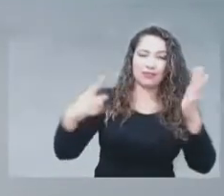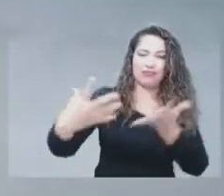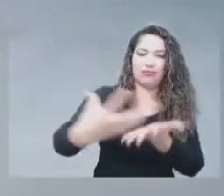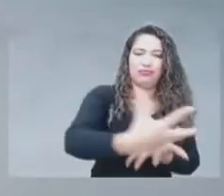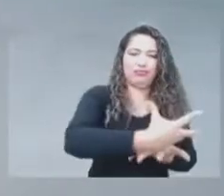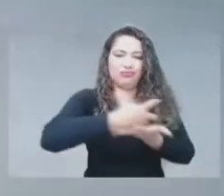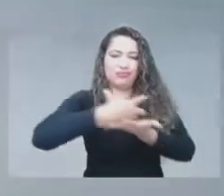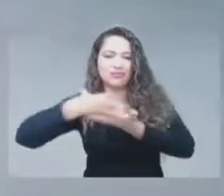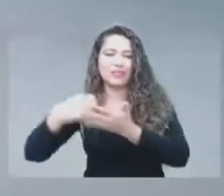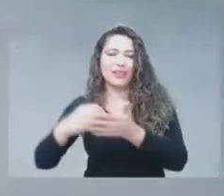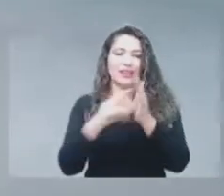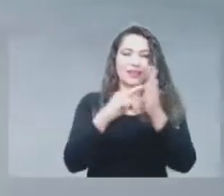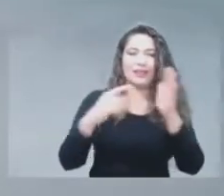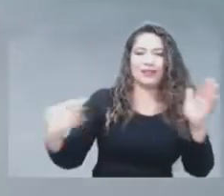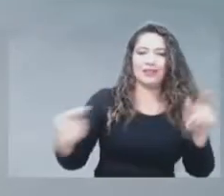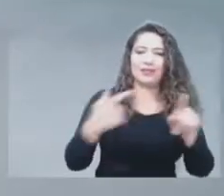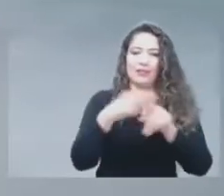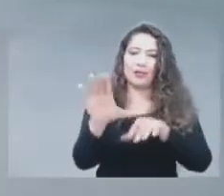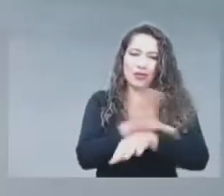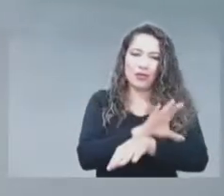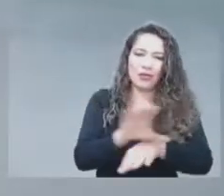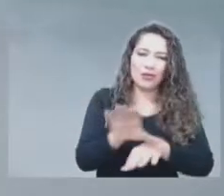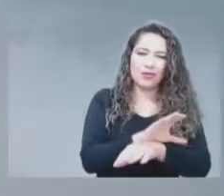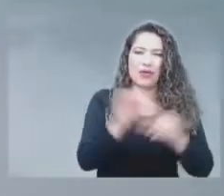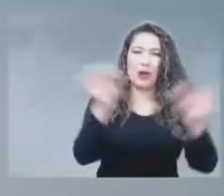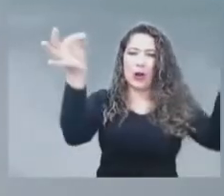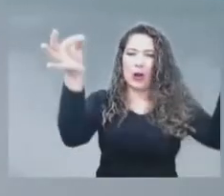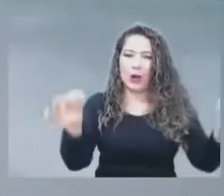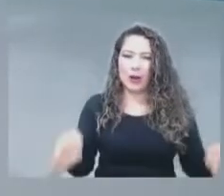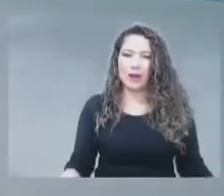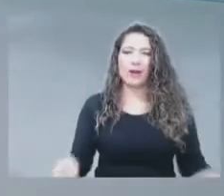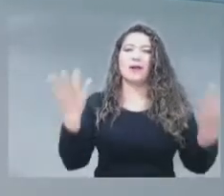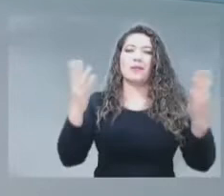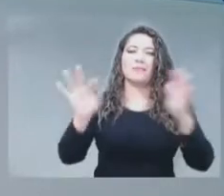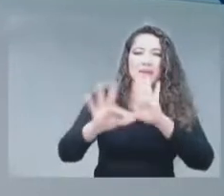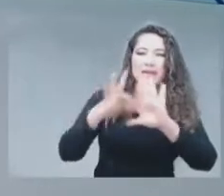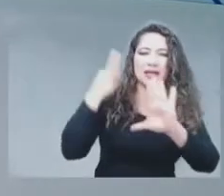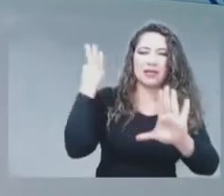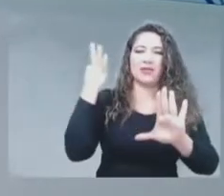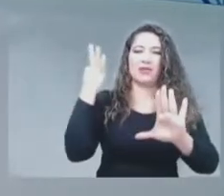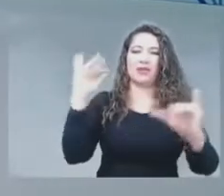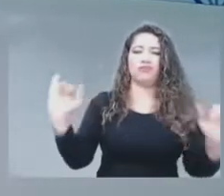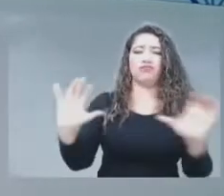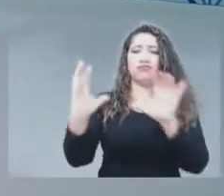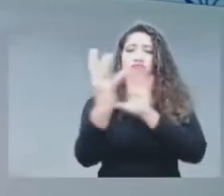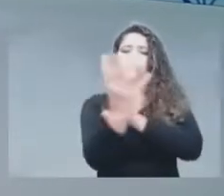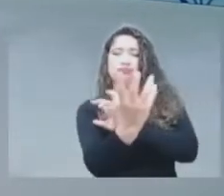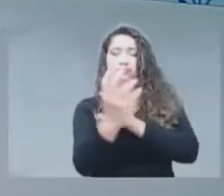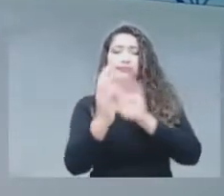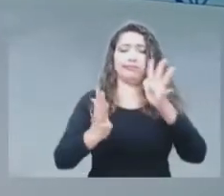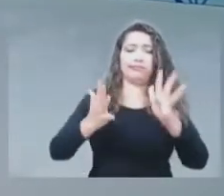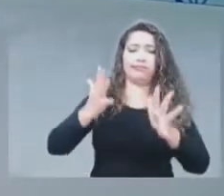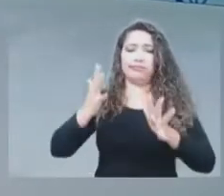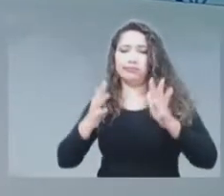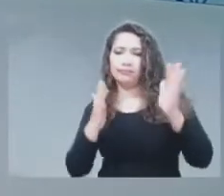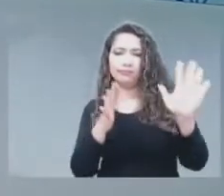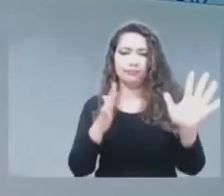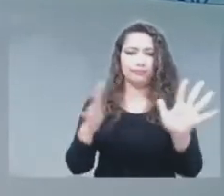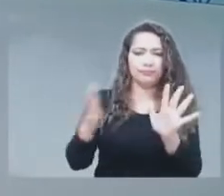computación en el borde, como la virtualización, como la inteligencia artificial, como la forma de enfocar los